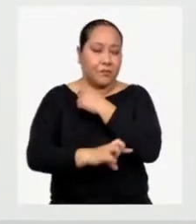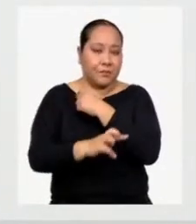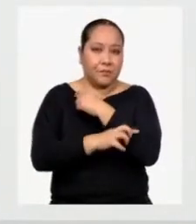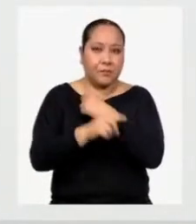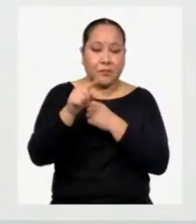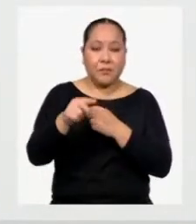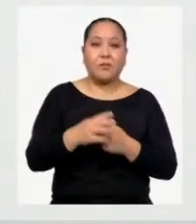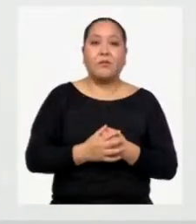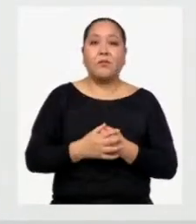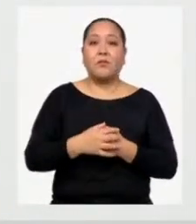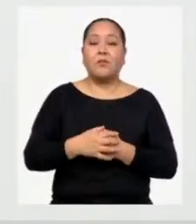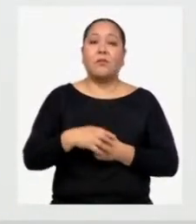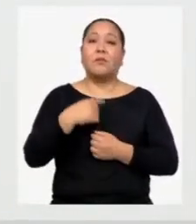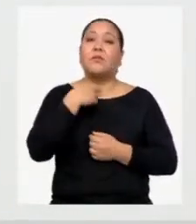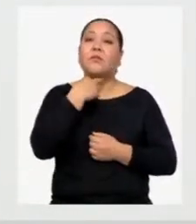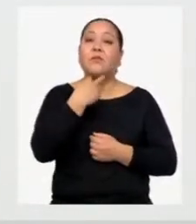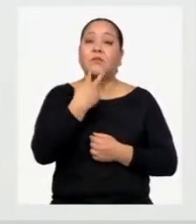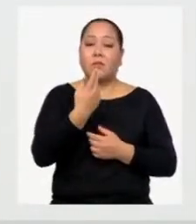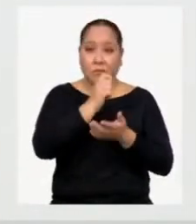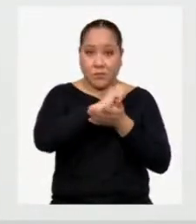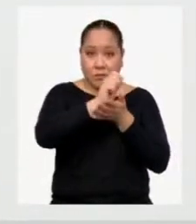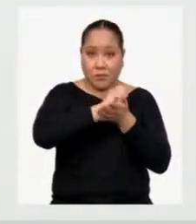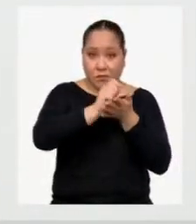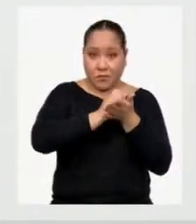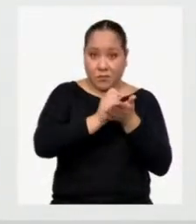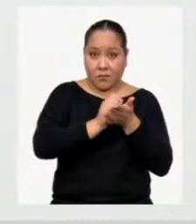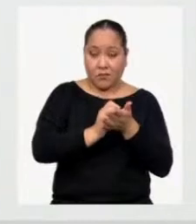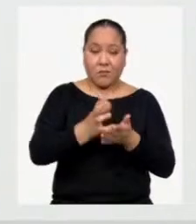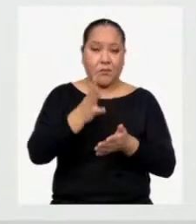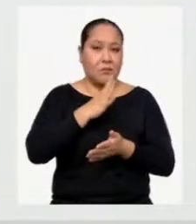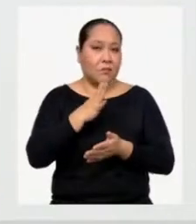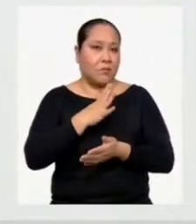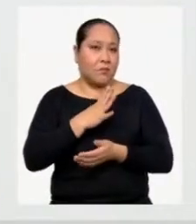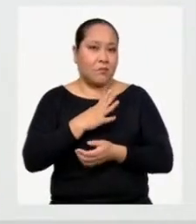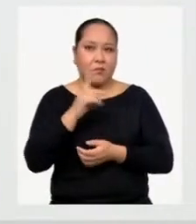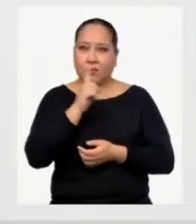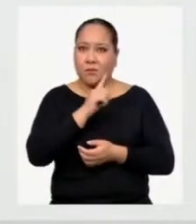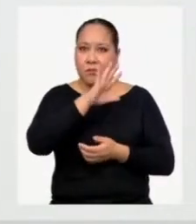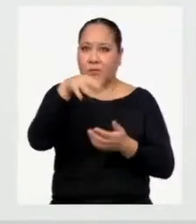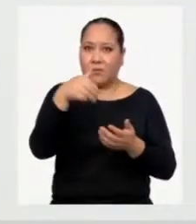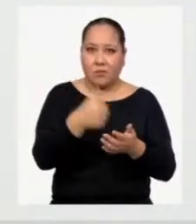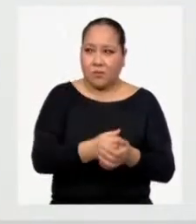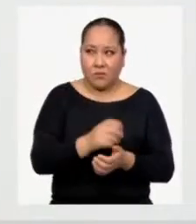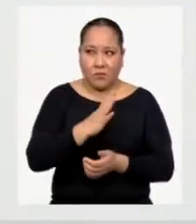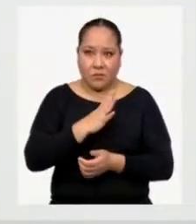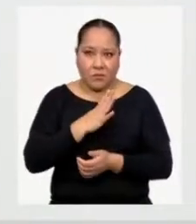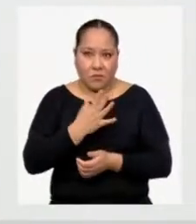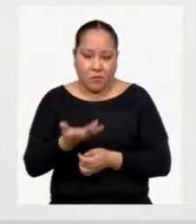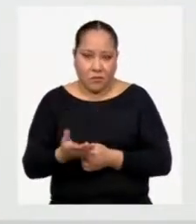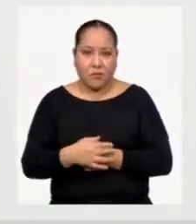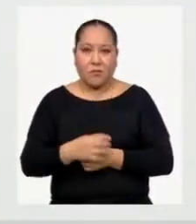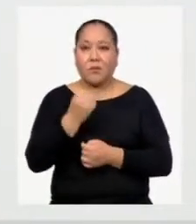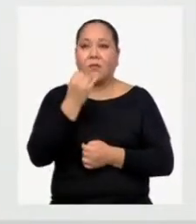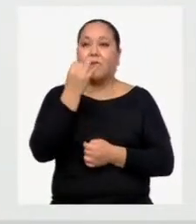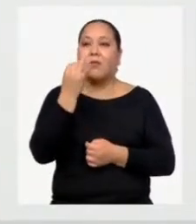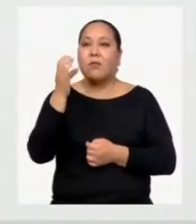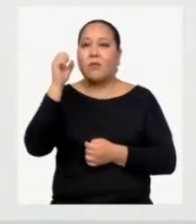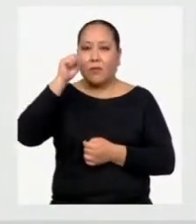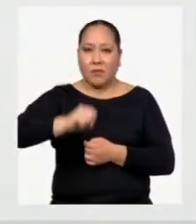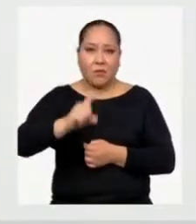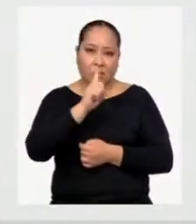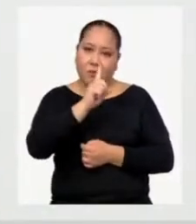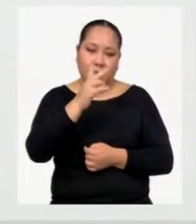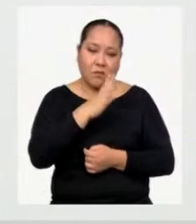registro va a ser formal Ojo, no todos los textos escritos son formales Hay unos que son